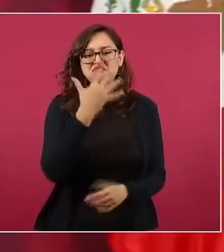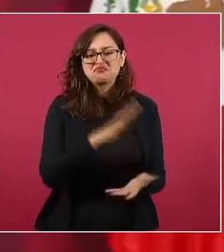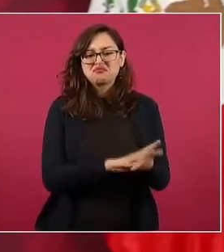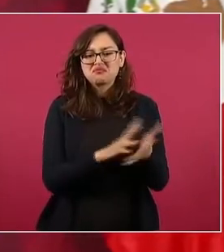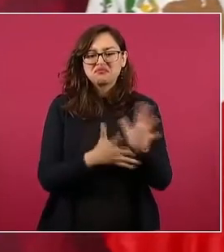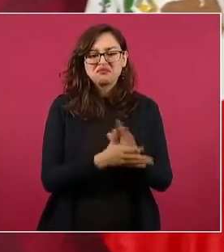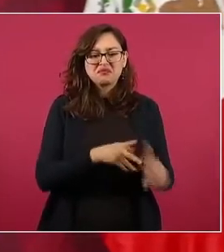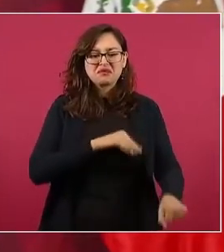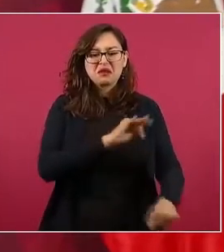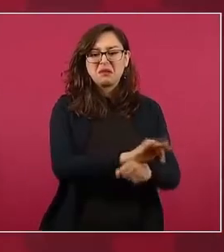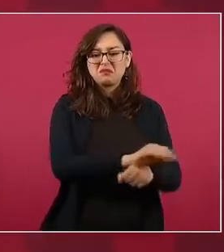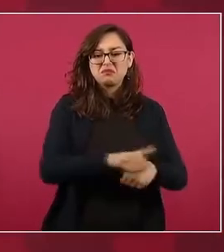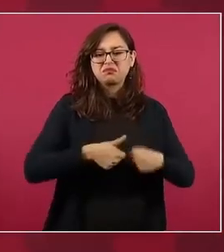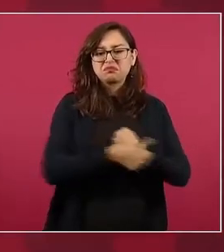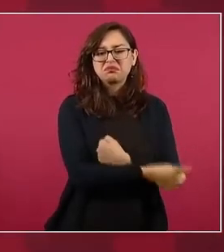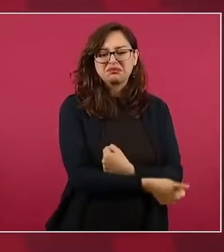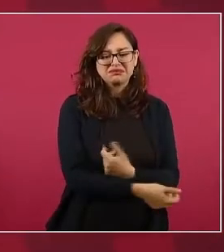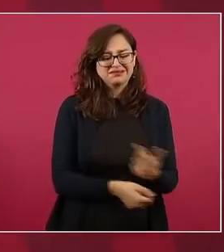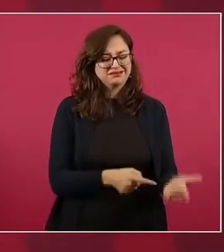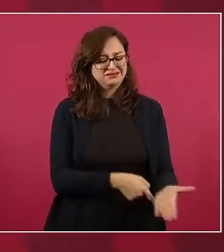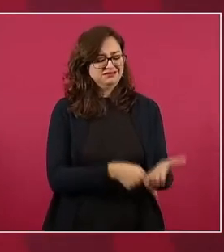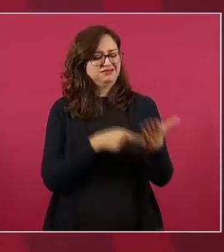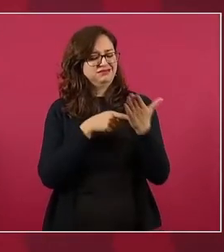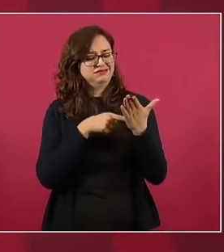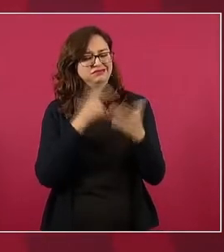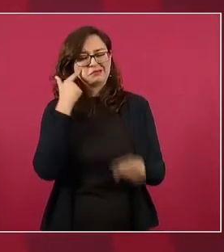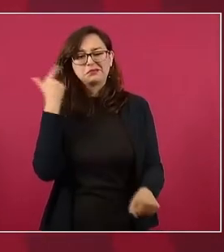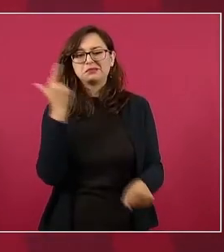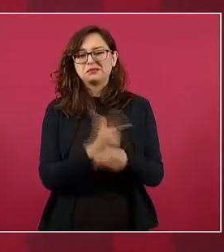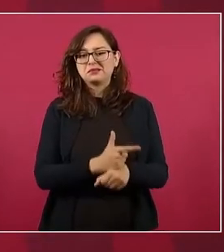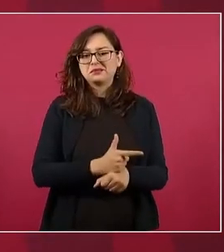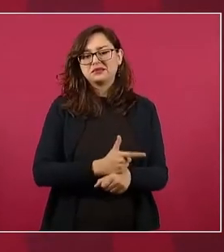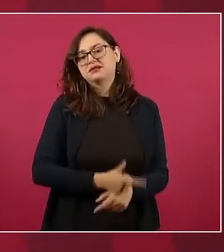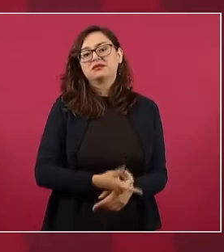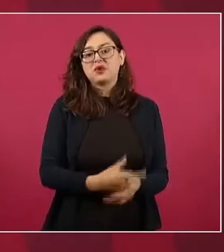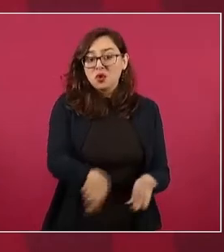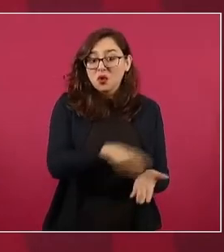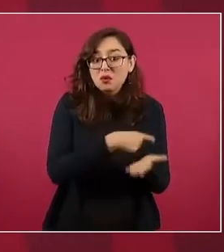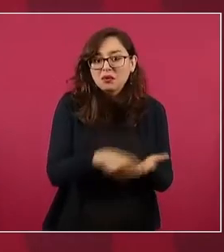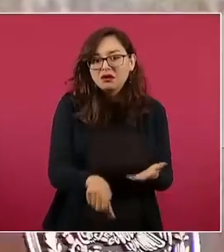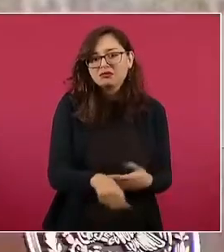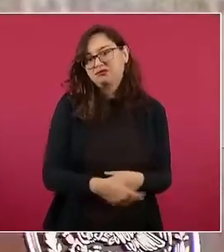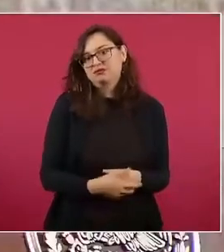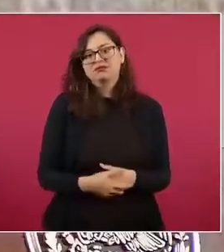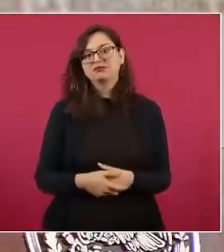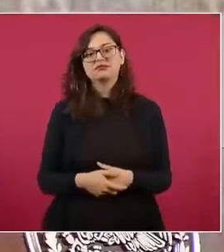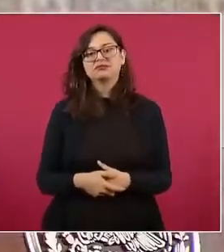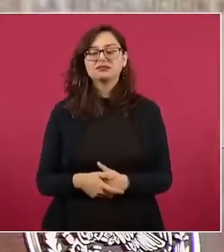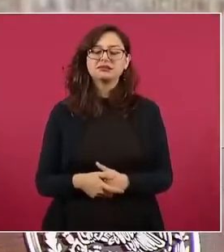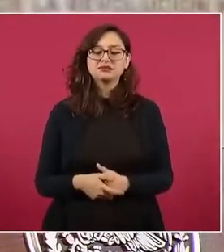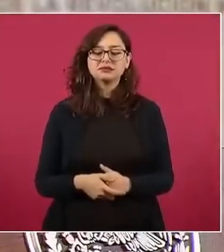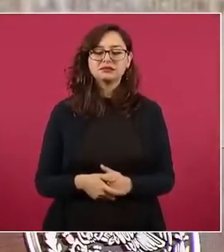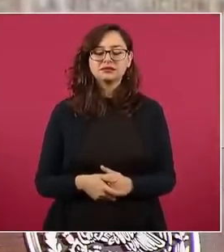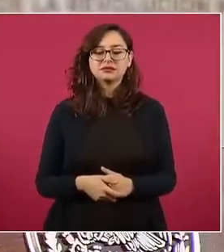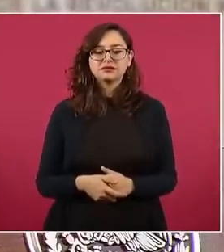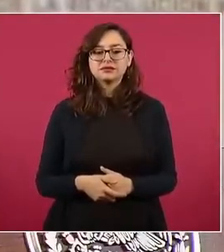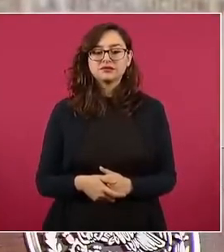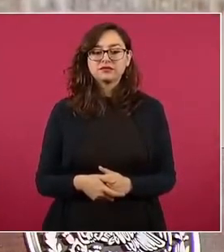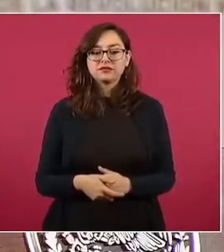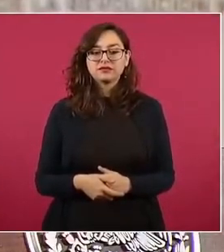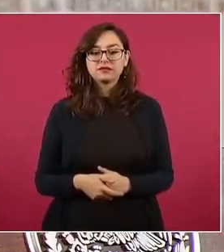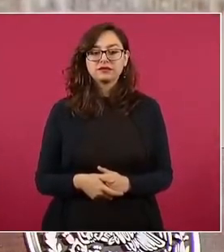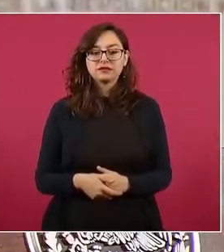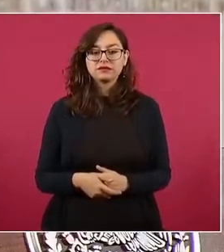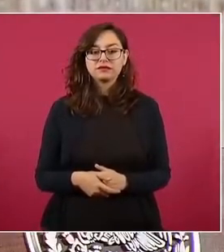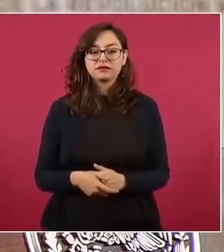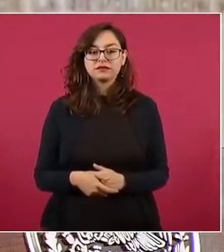la gente va